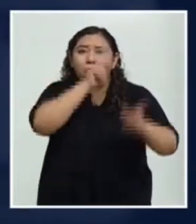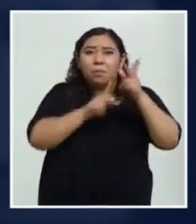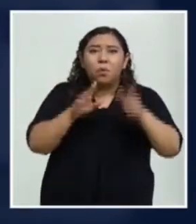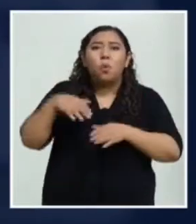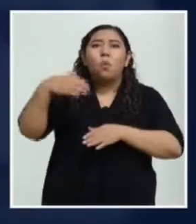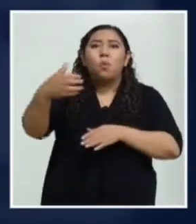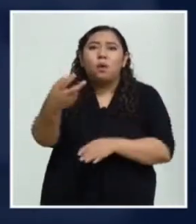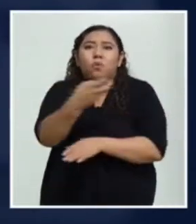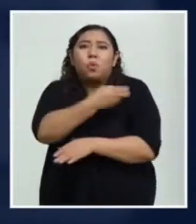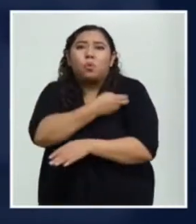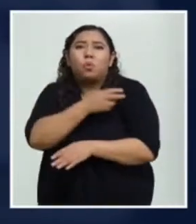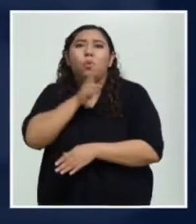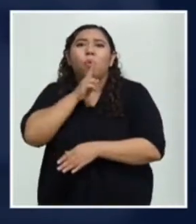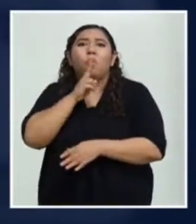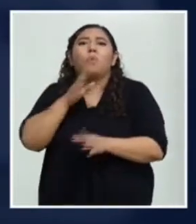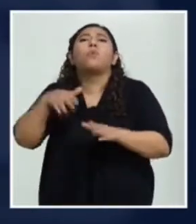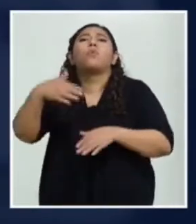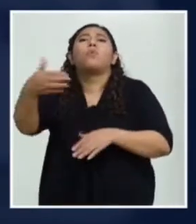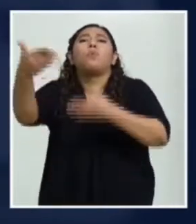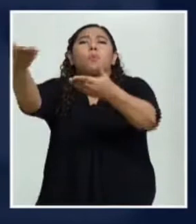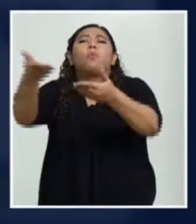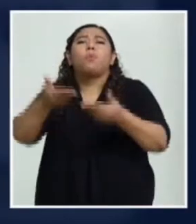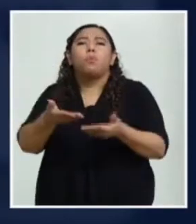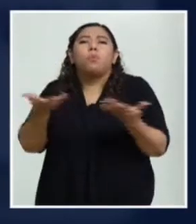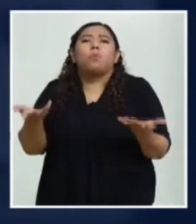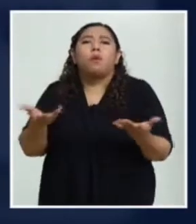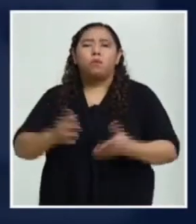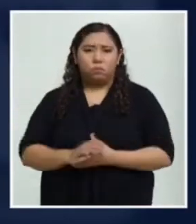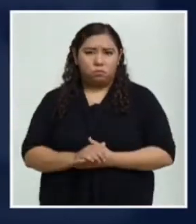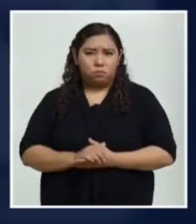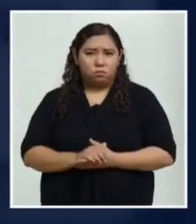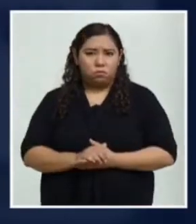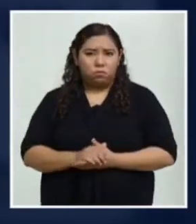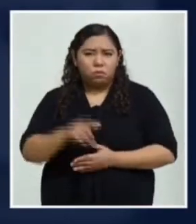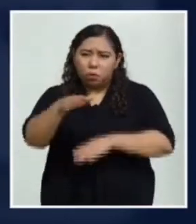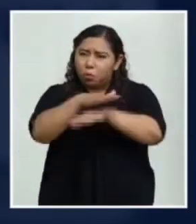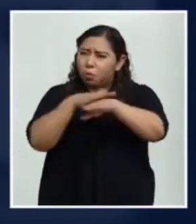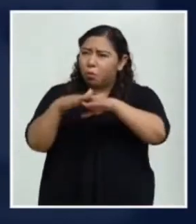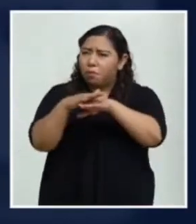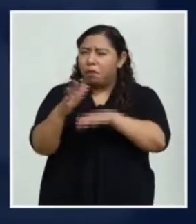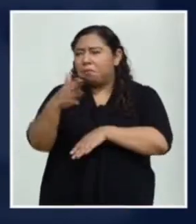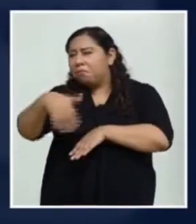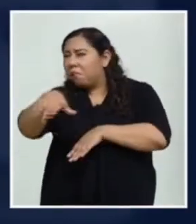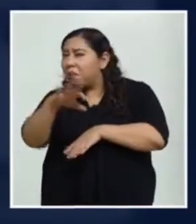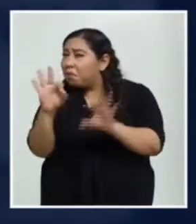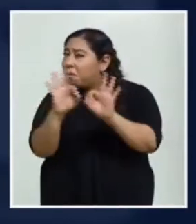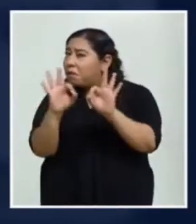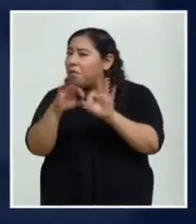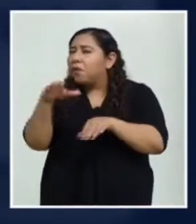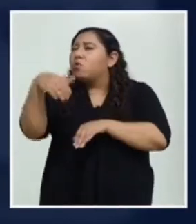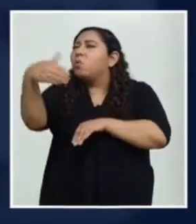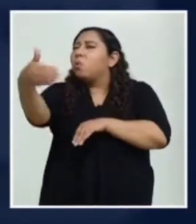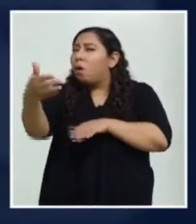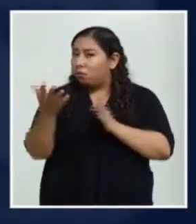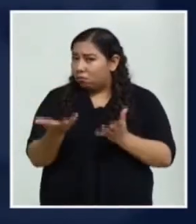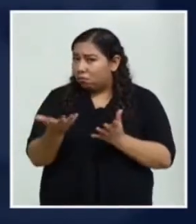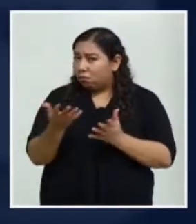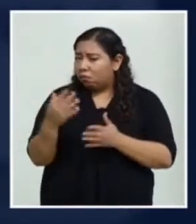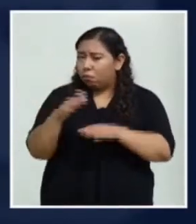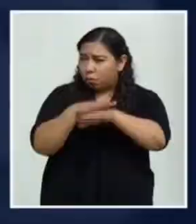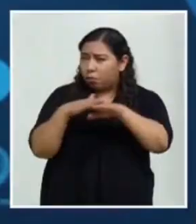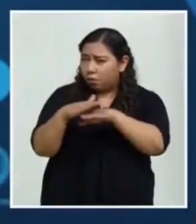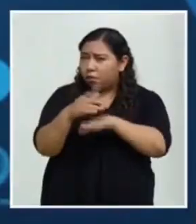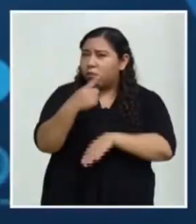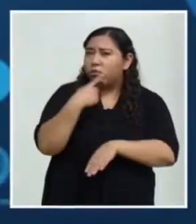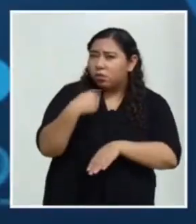podrá contar Honduras con una vacuna contra el COVID-19. ¿Nos puede dar, por favor, una fecha aproximada de cuándo podría estar esa vacuna en